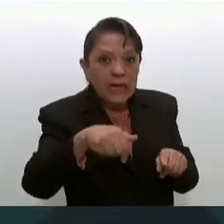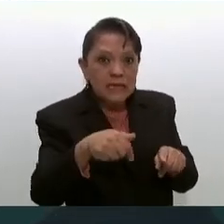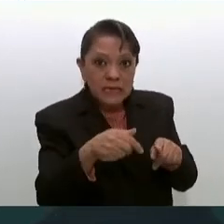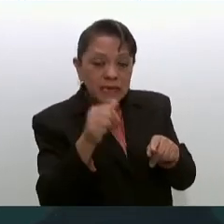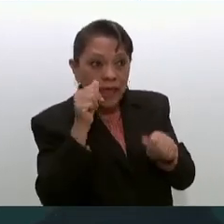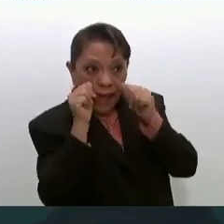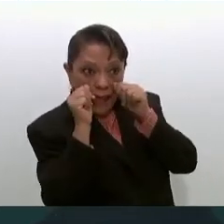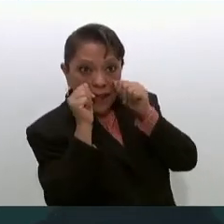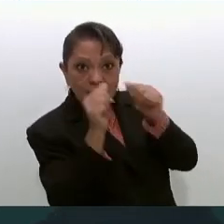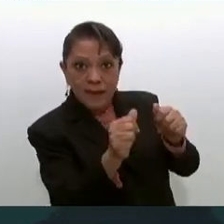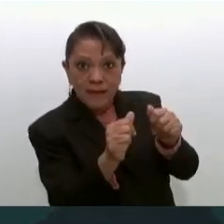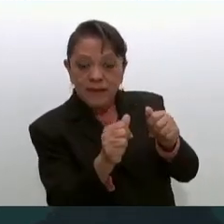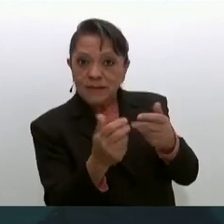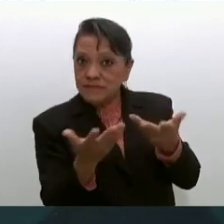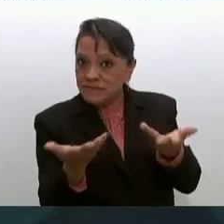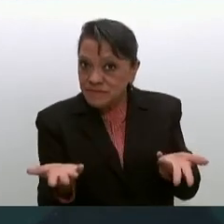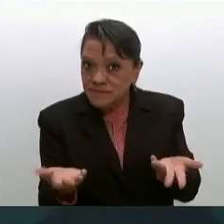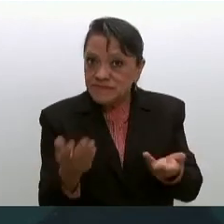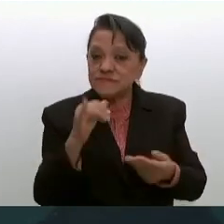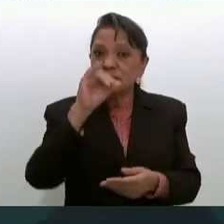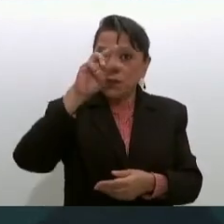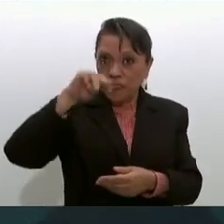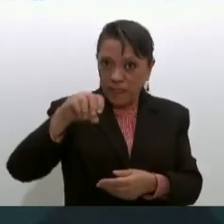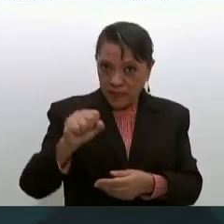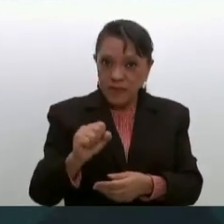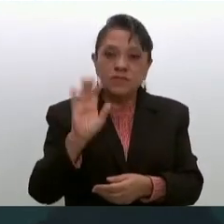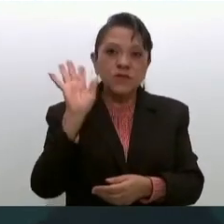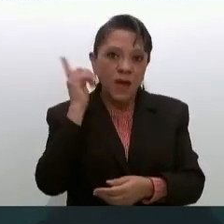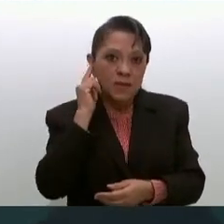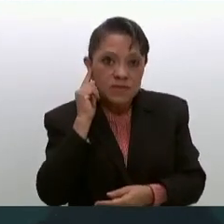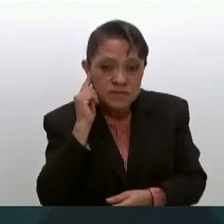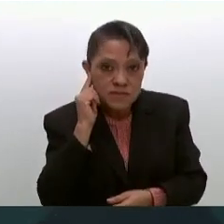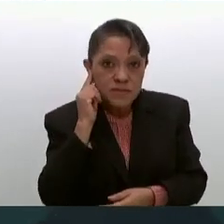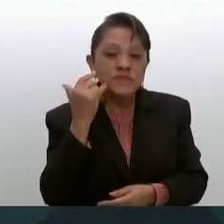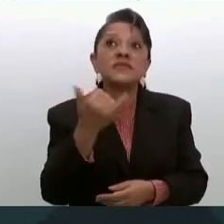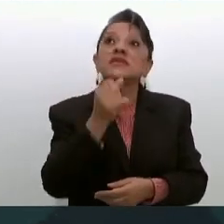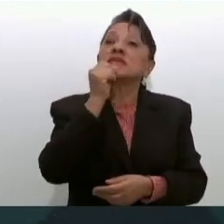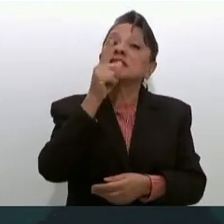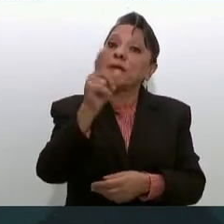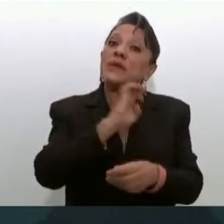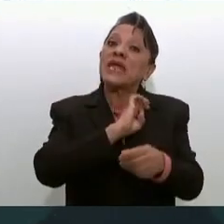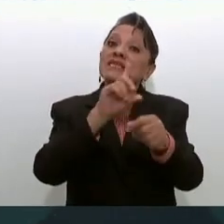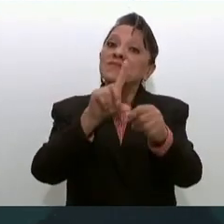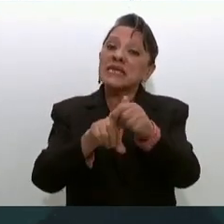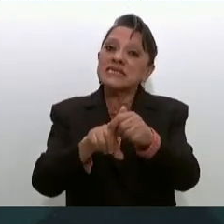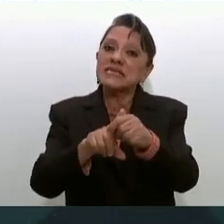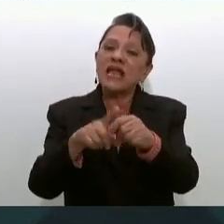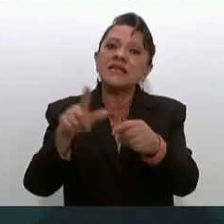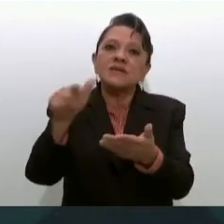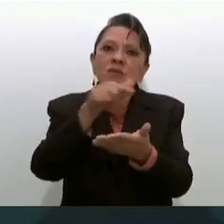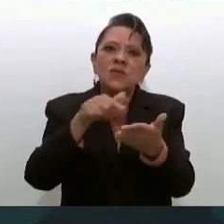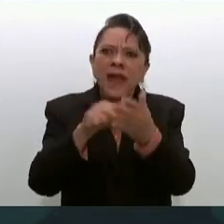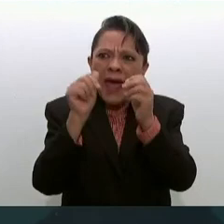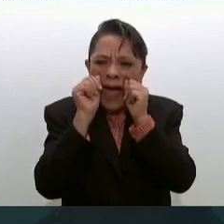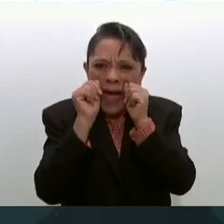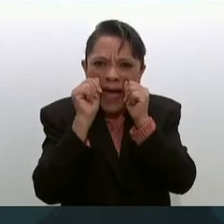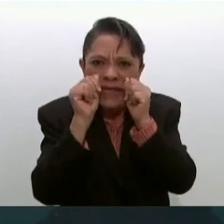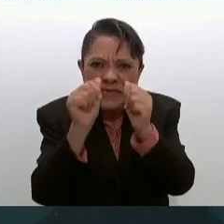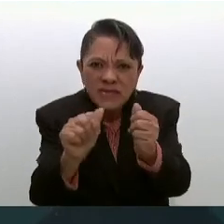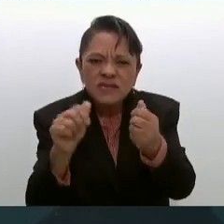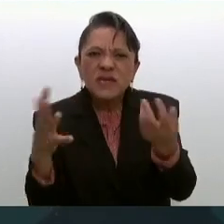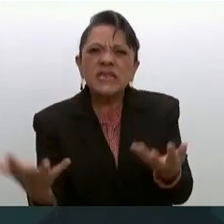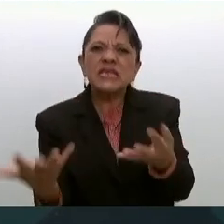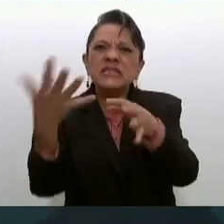que esto se está oyendo. Y desde luego en particular a las unidades de atención integral porque